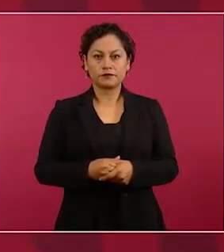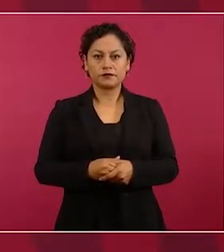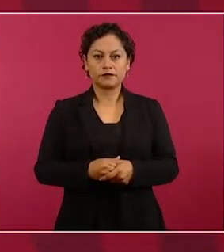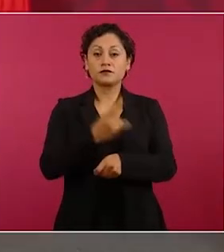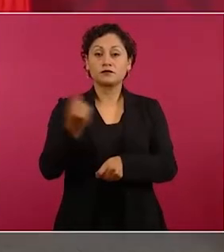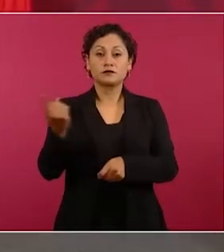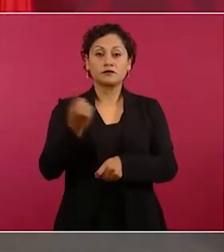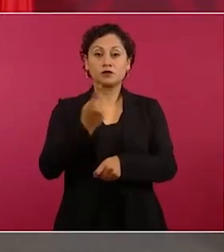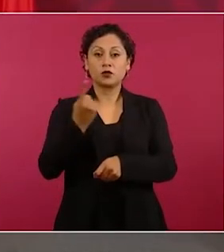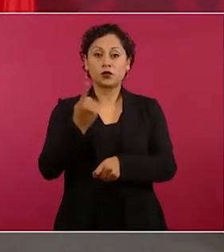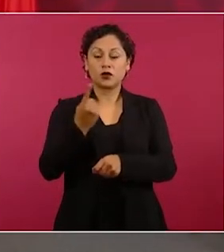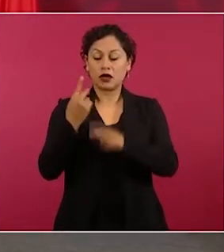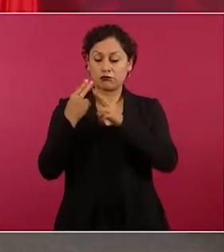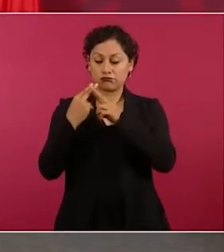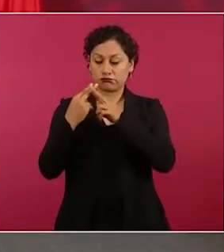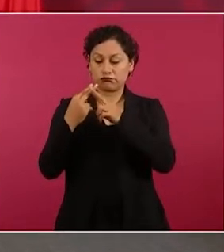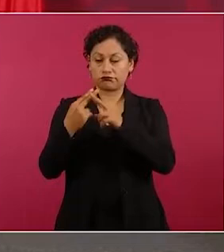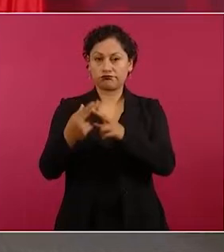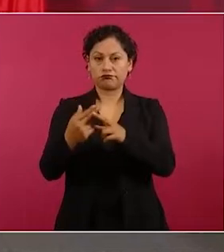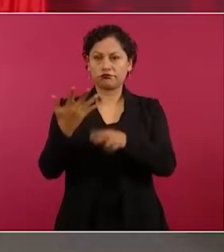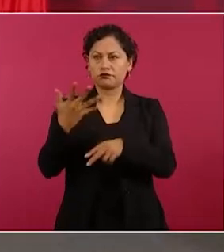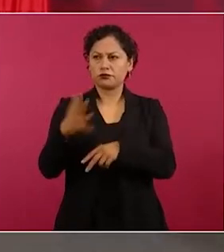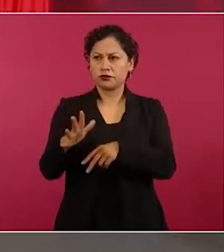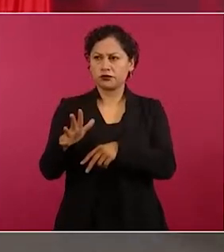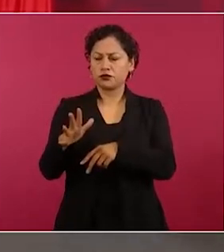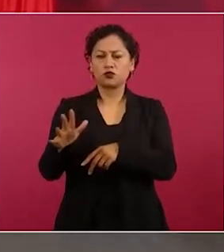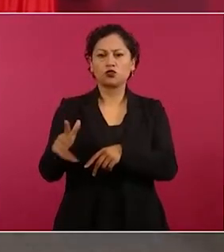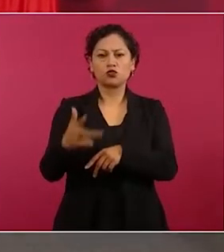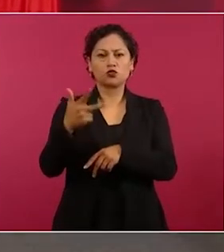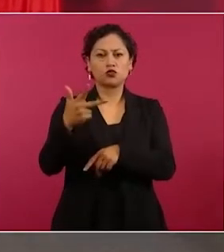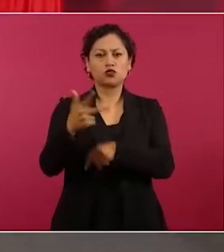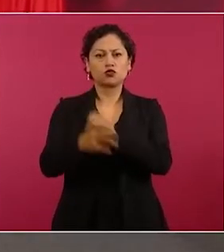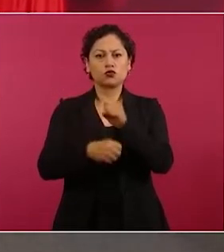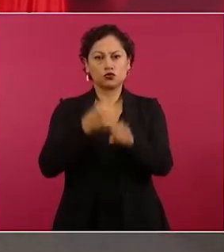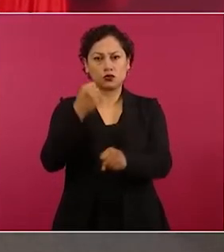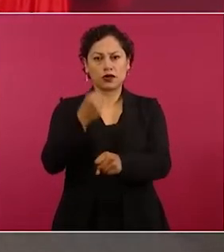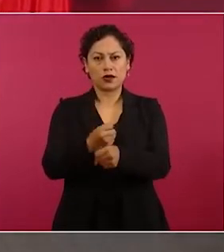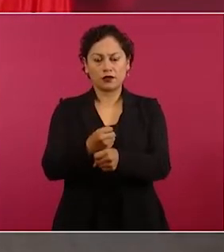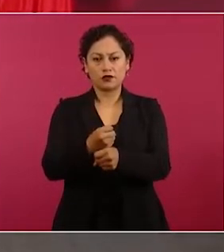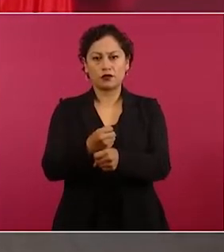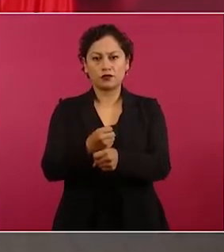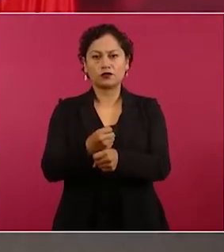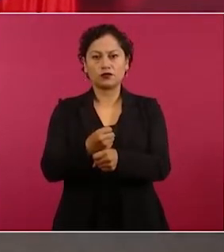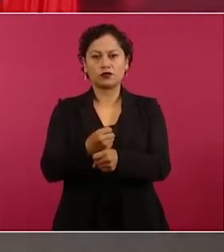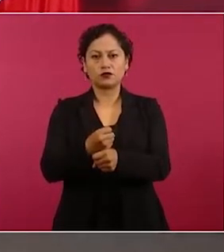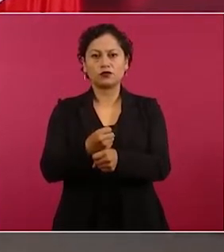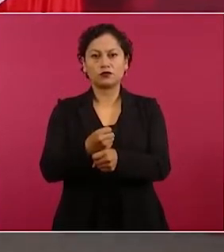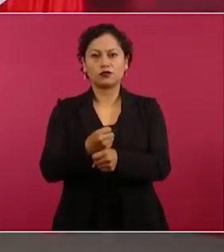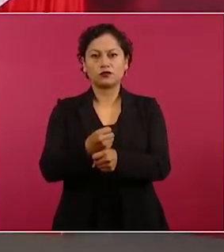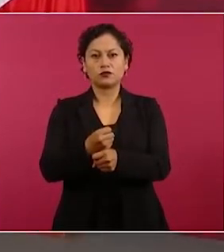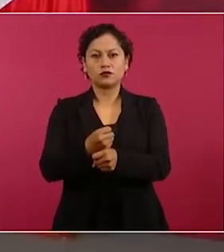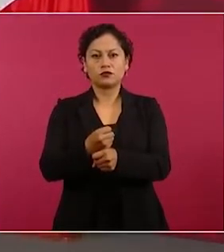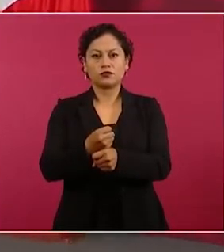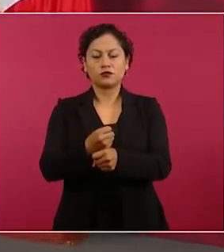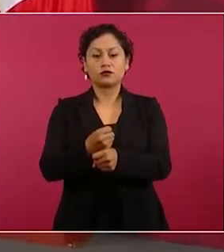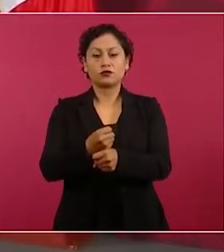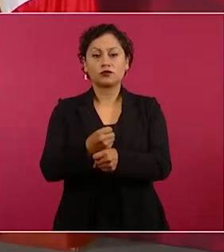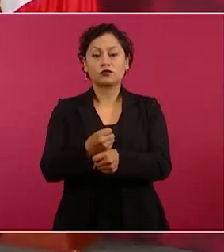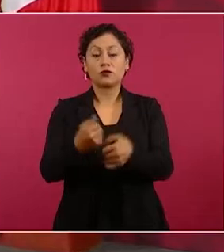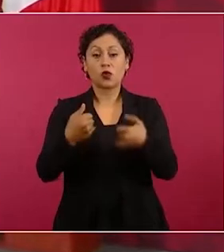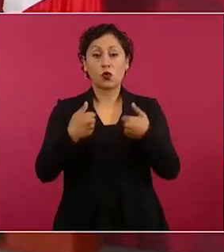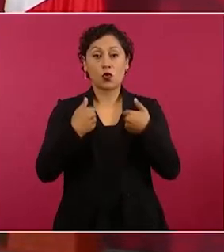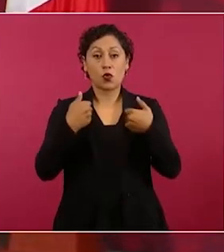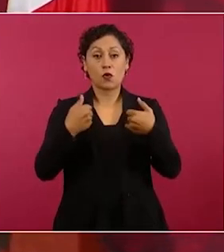ocho años de la desaparición de los jóvenes de